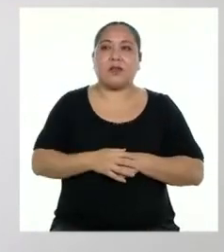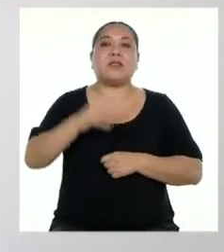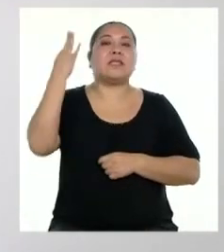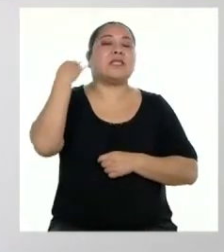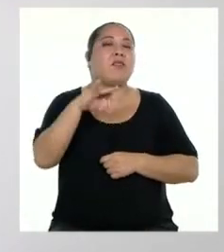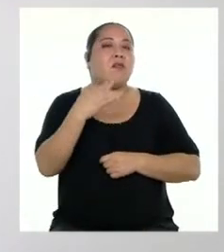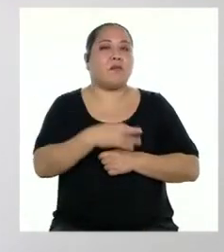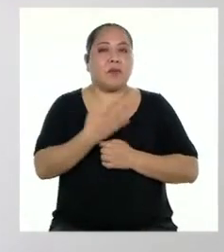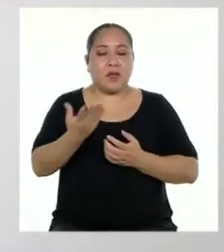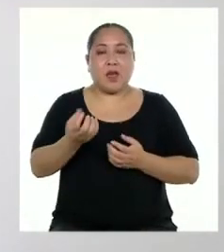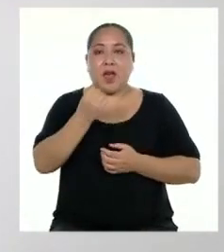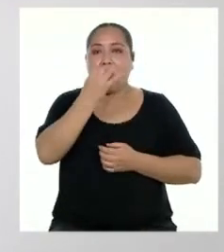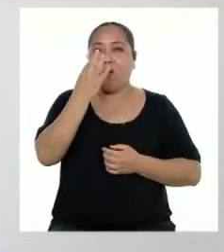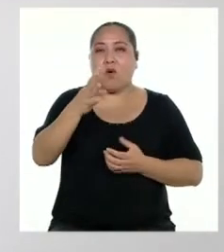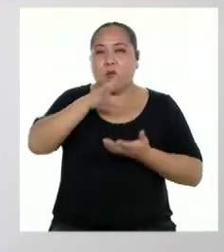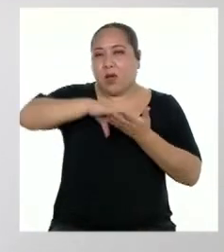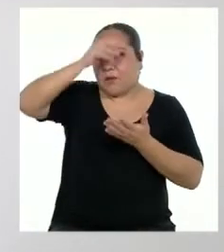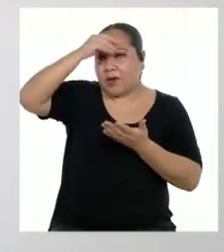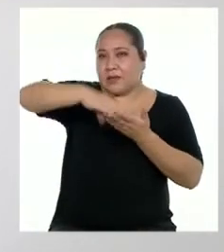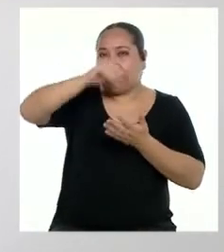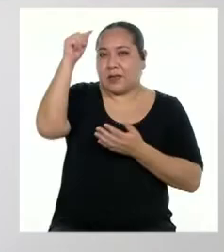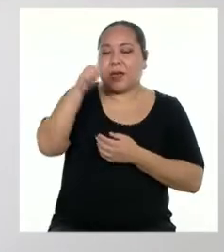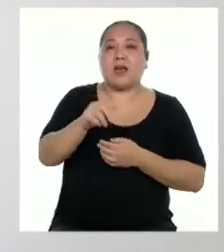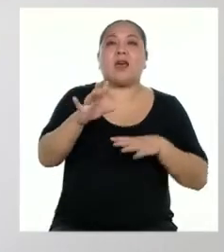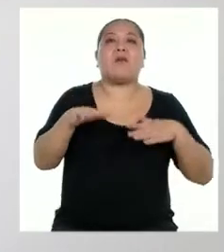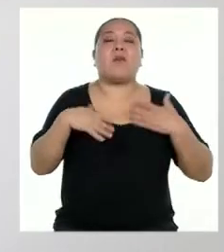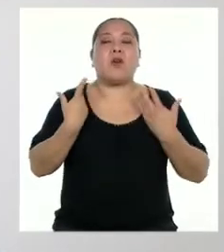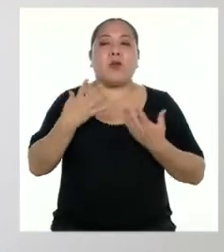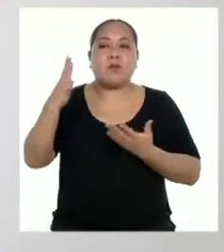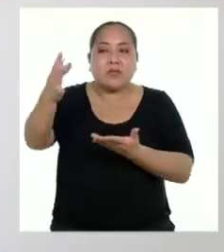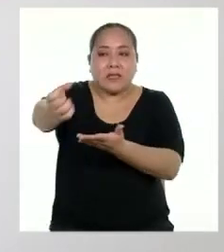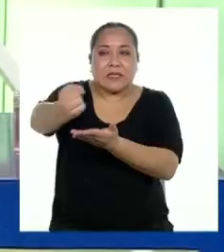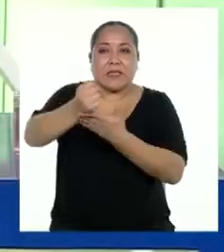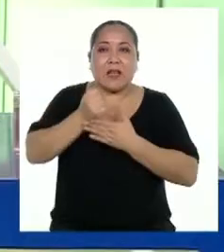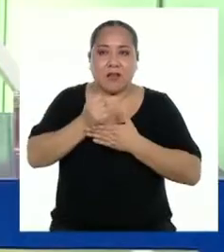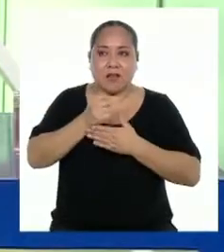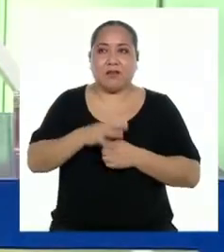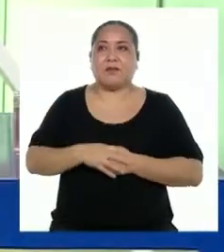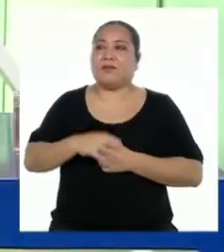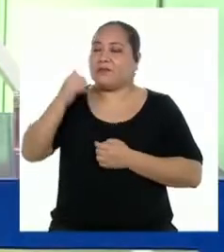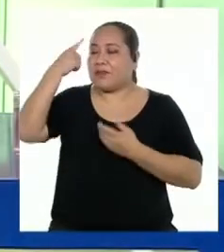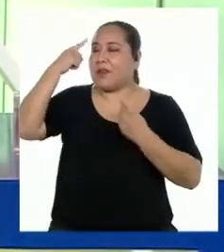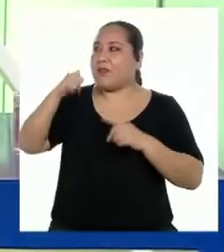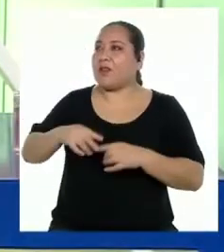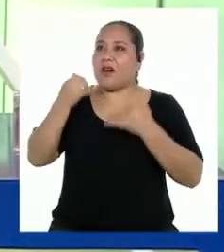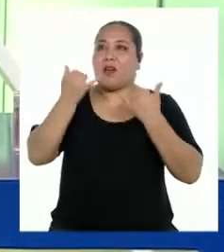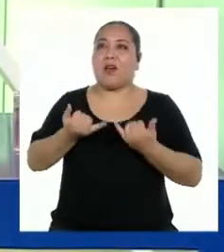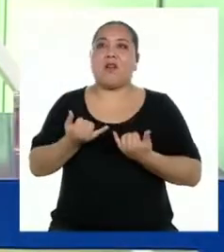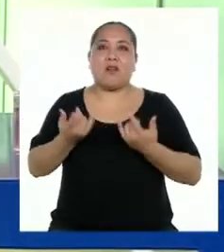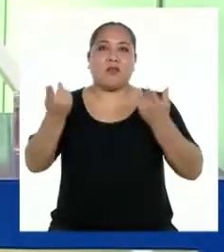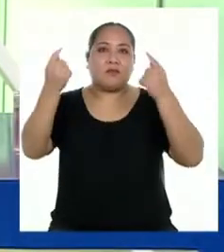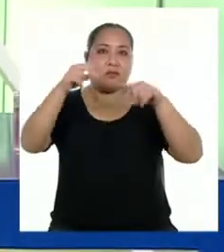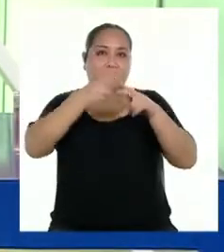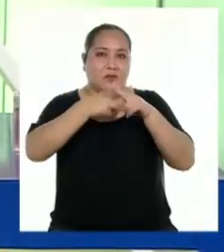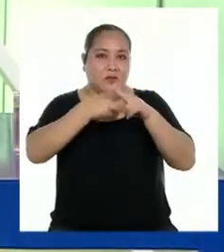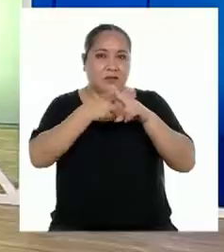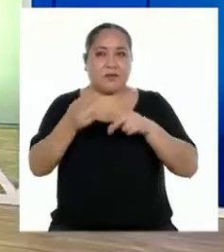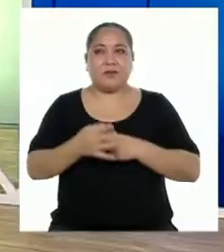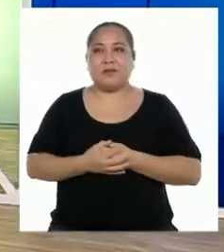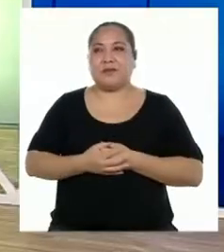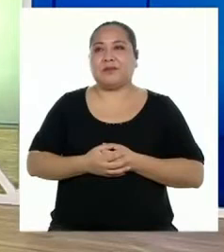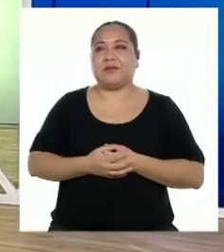siempre habrá algún aprendizaje que vamos a poder rescatar. De acuerdo. Ahora vayamos a una pausa.